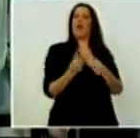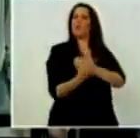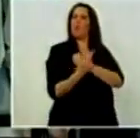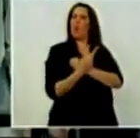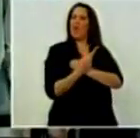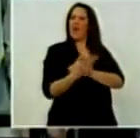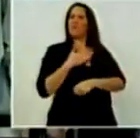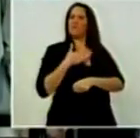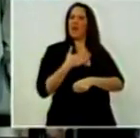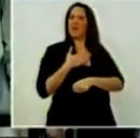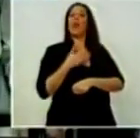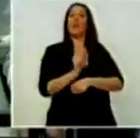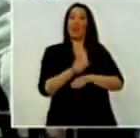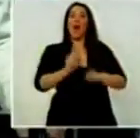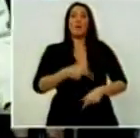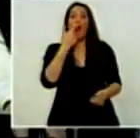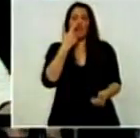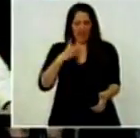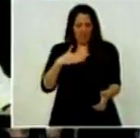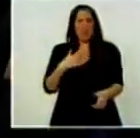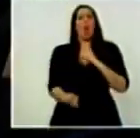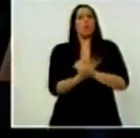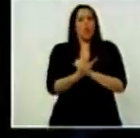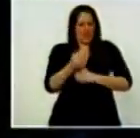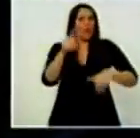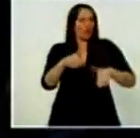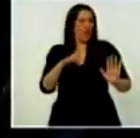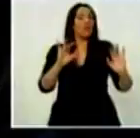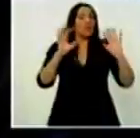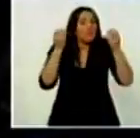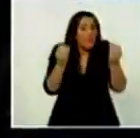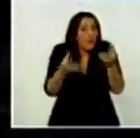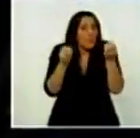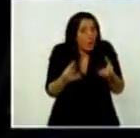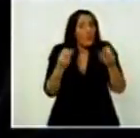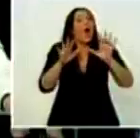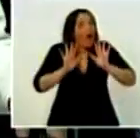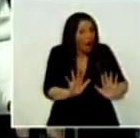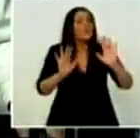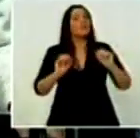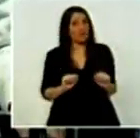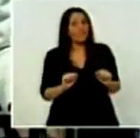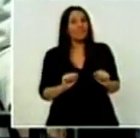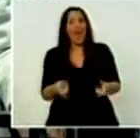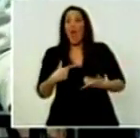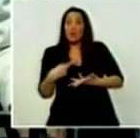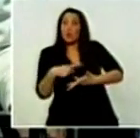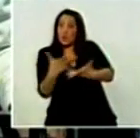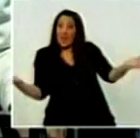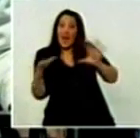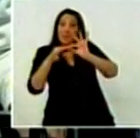vota por los propios intereses, está muy bien que así sea porque es la manera en que una sociedad